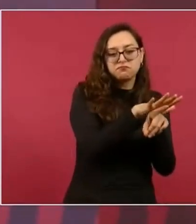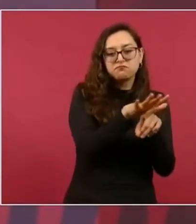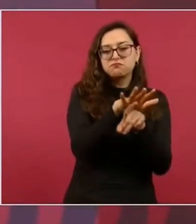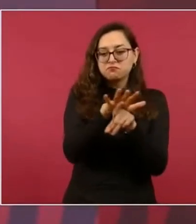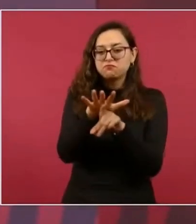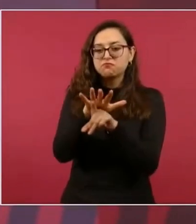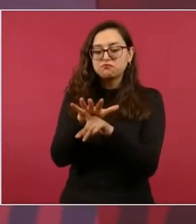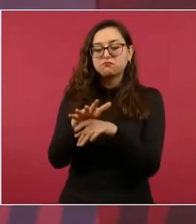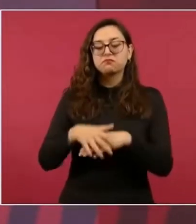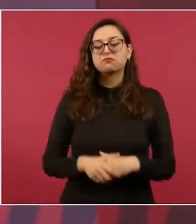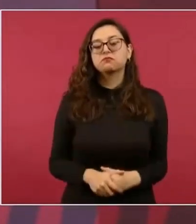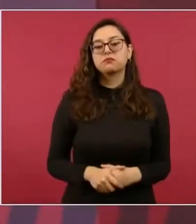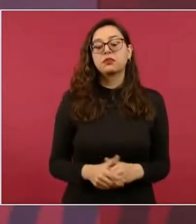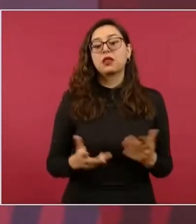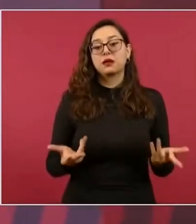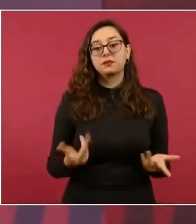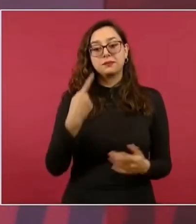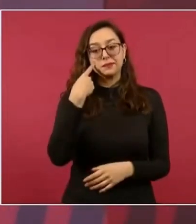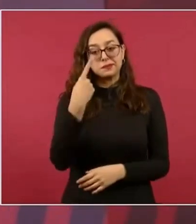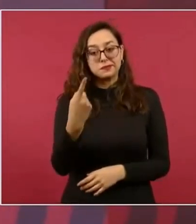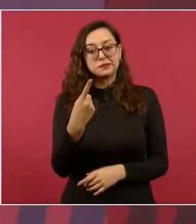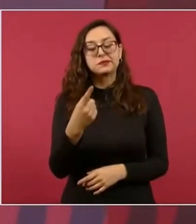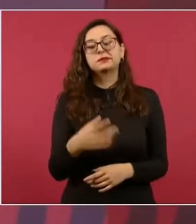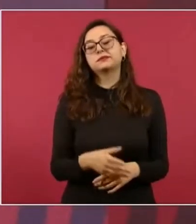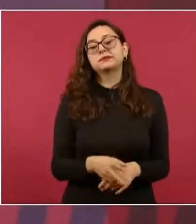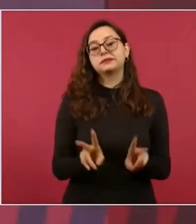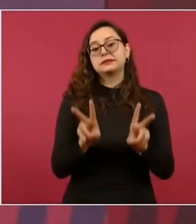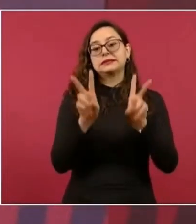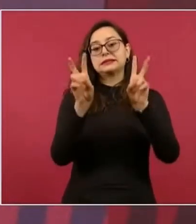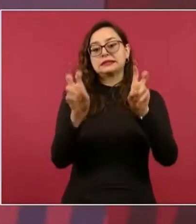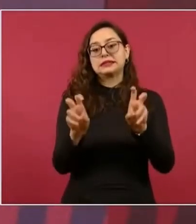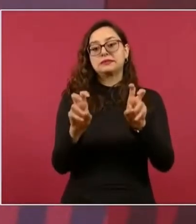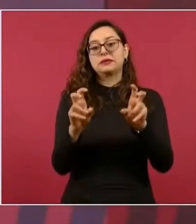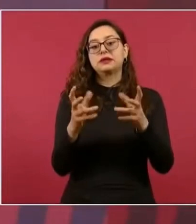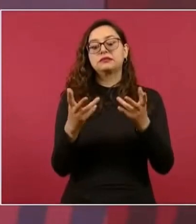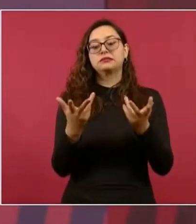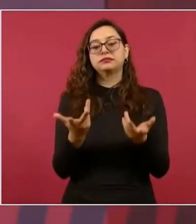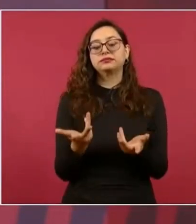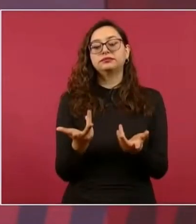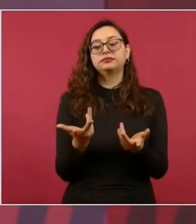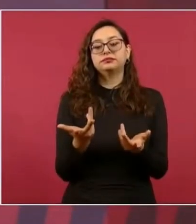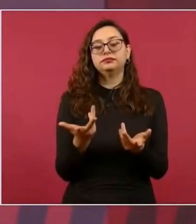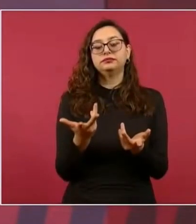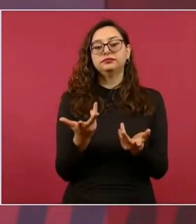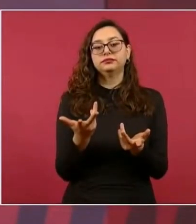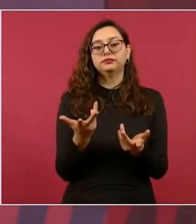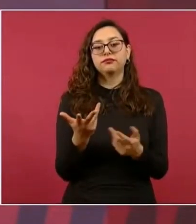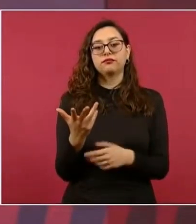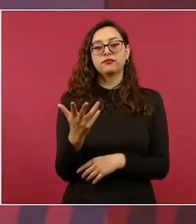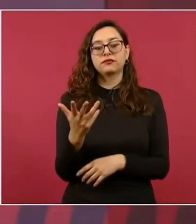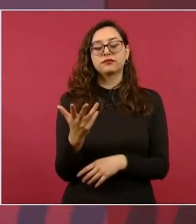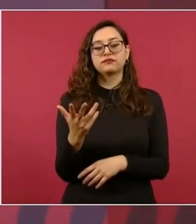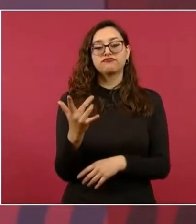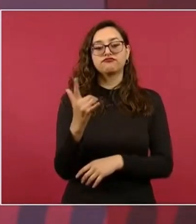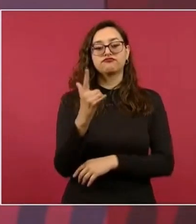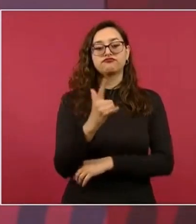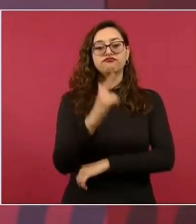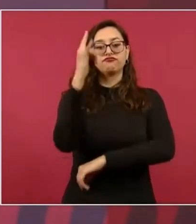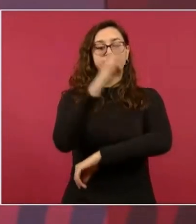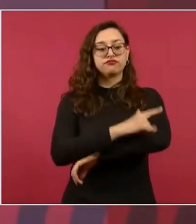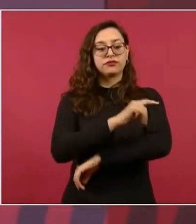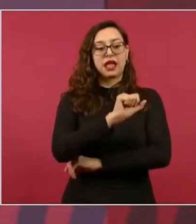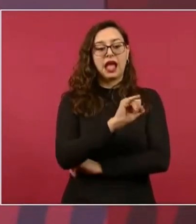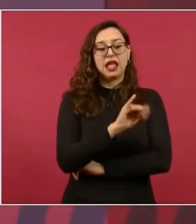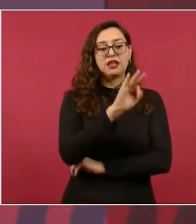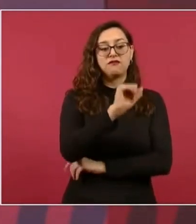puedan utilizar el aeropuerto Felipe